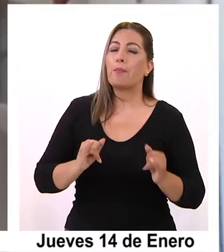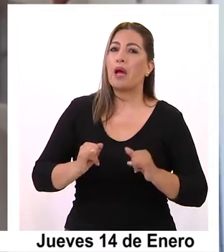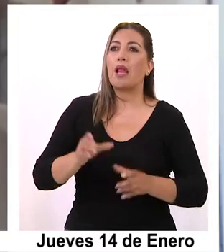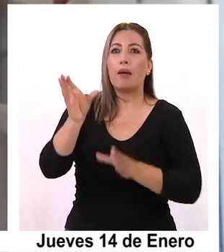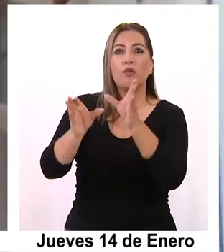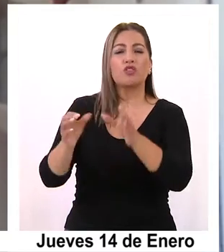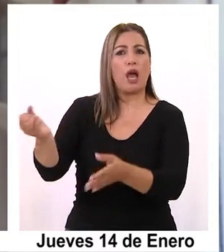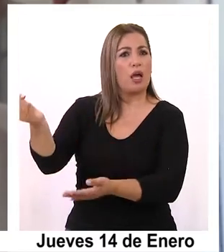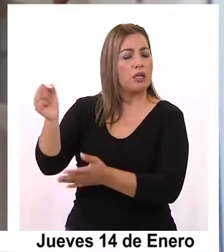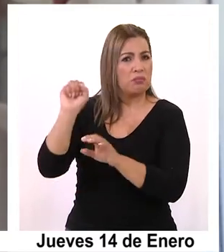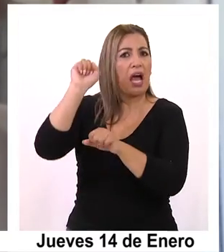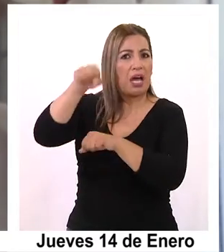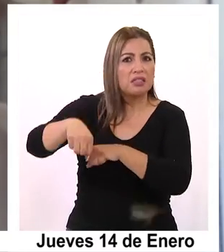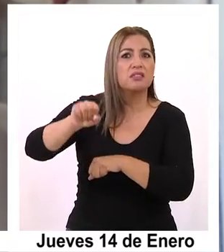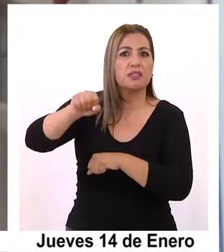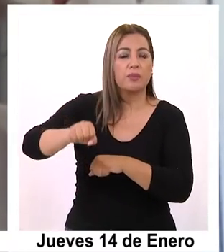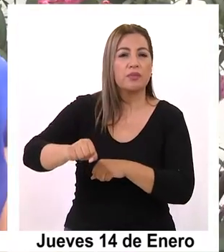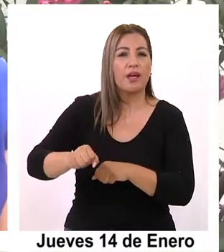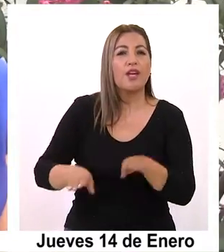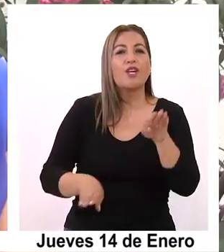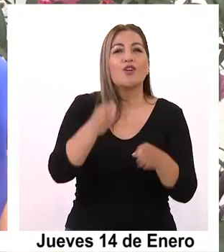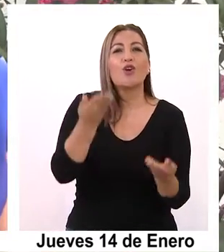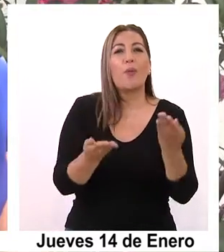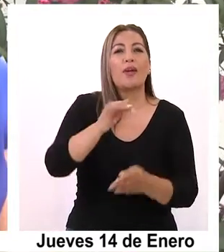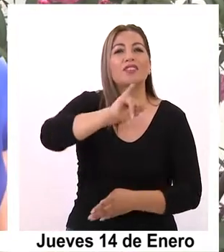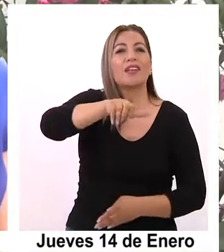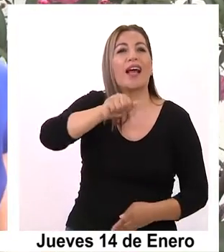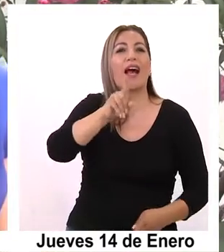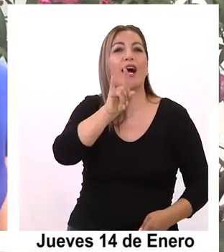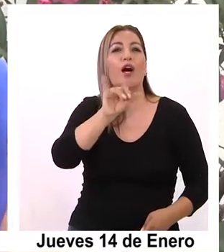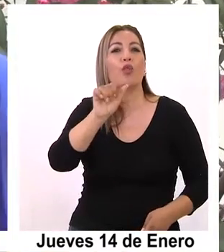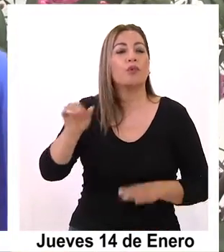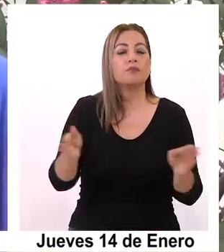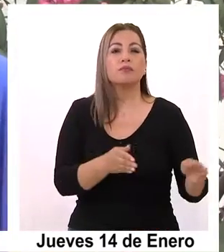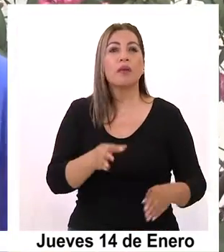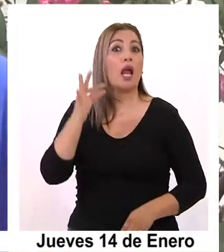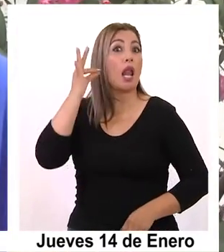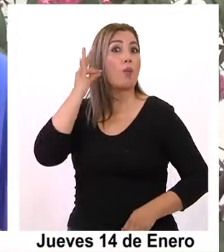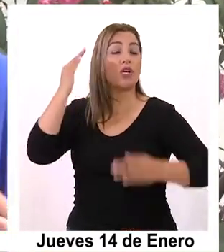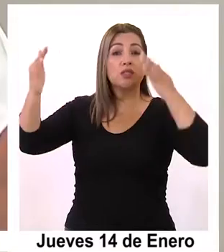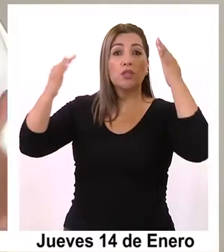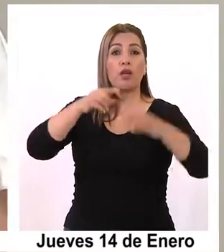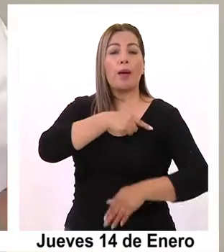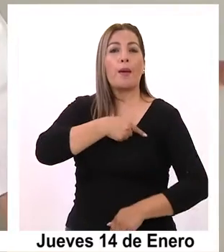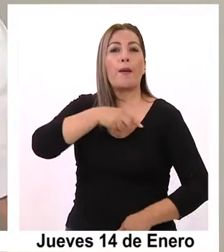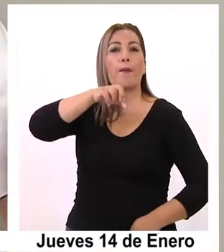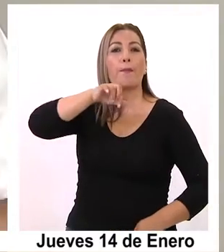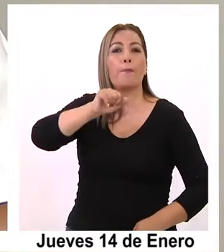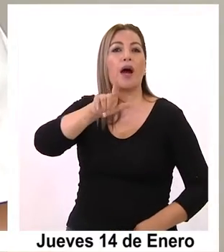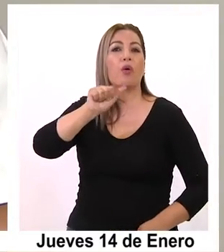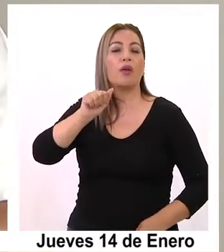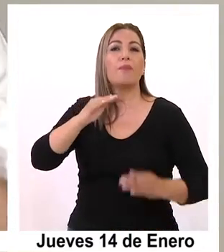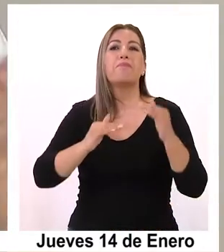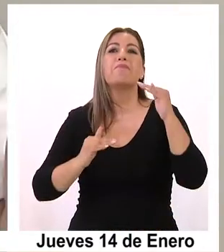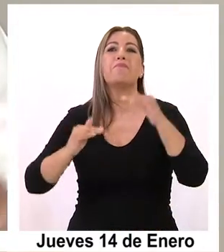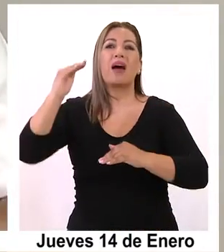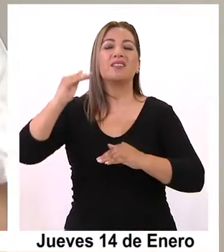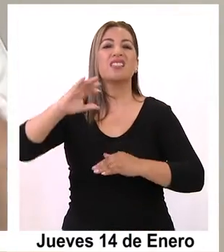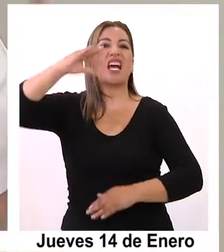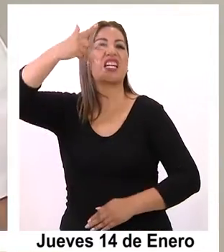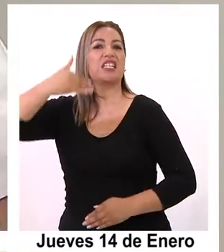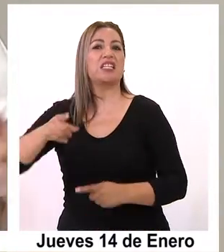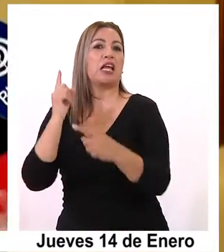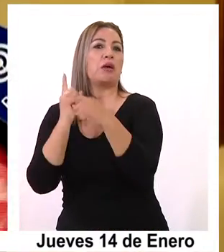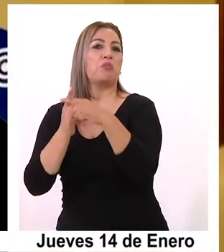aceptación que Jadwe, evidentemente. Paula Narváez tiene una serie de atributos que están por sobre los candidatos que se habían